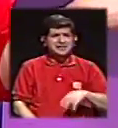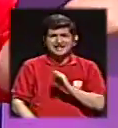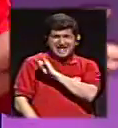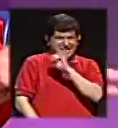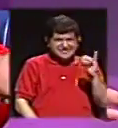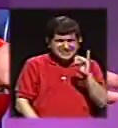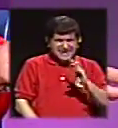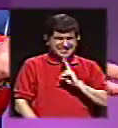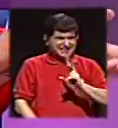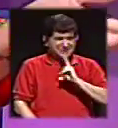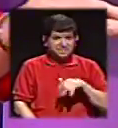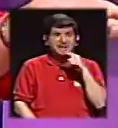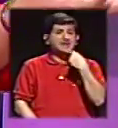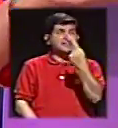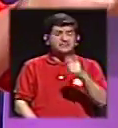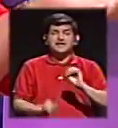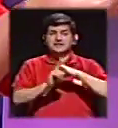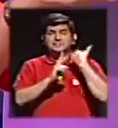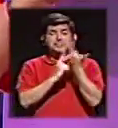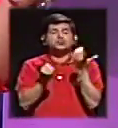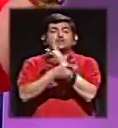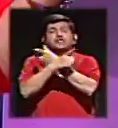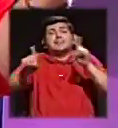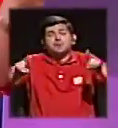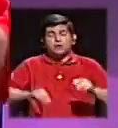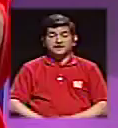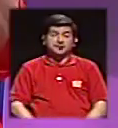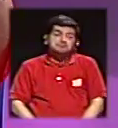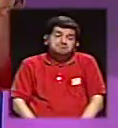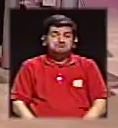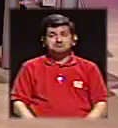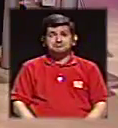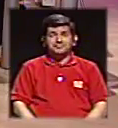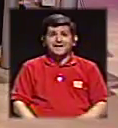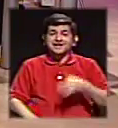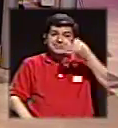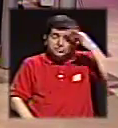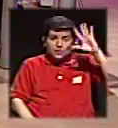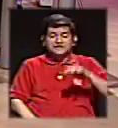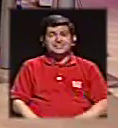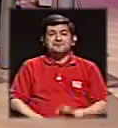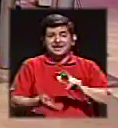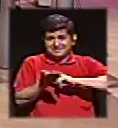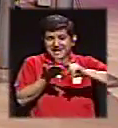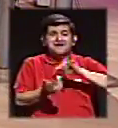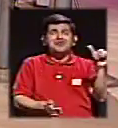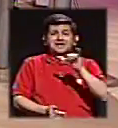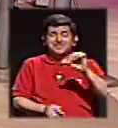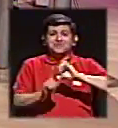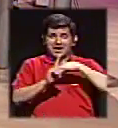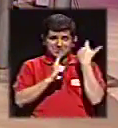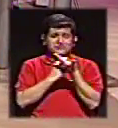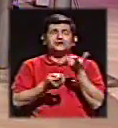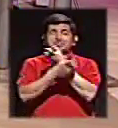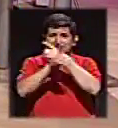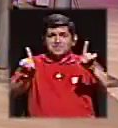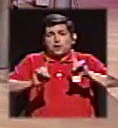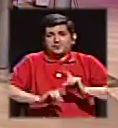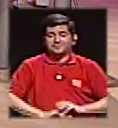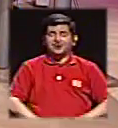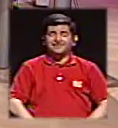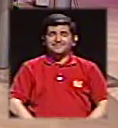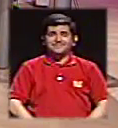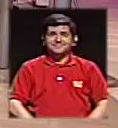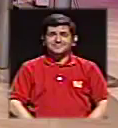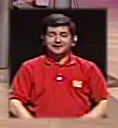realmente izquierda. Él dice que es socialdemócrata, en cualquier caso. Bueno, ok, socialdemócrata, bueno, se supone que Liberación Nacional también debería ser socialdemócrata. Por supuesto. ¿Verdad?